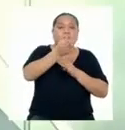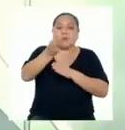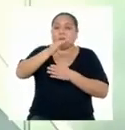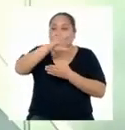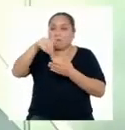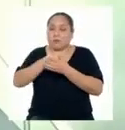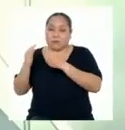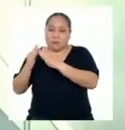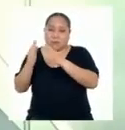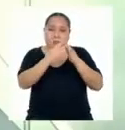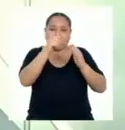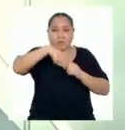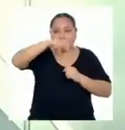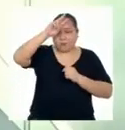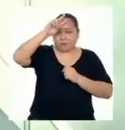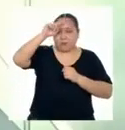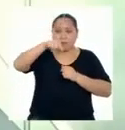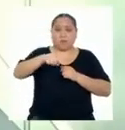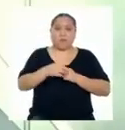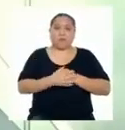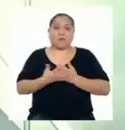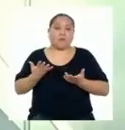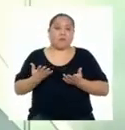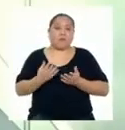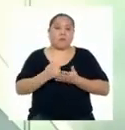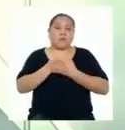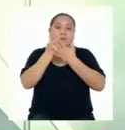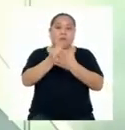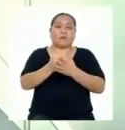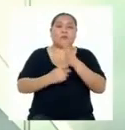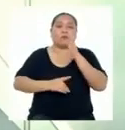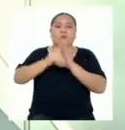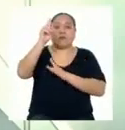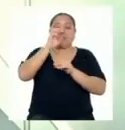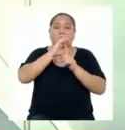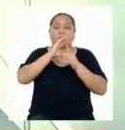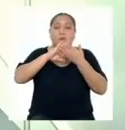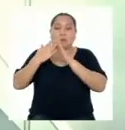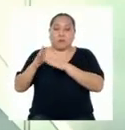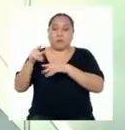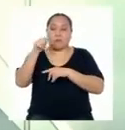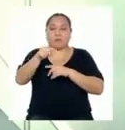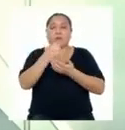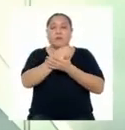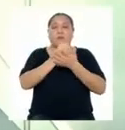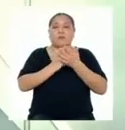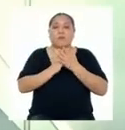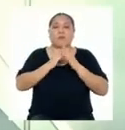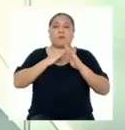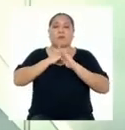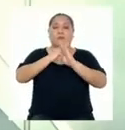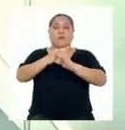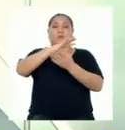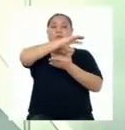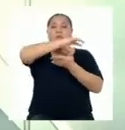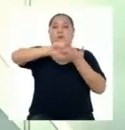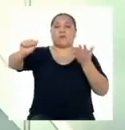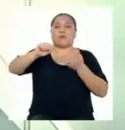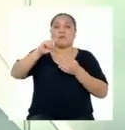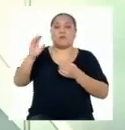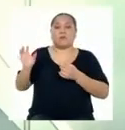de las principales condiciones para el desarrollo de la población. Y es un factor importante para erradicar la pobreza,